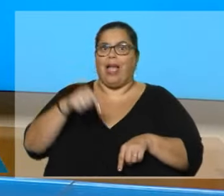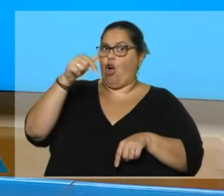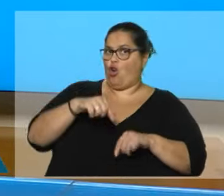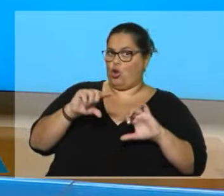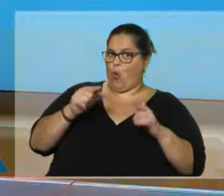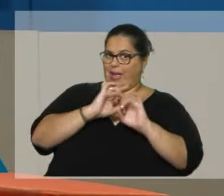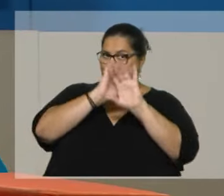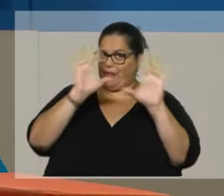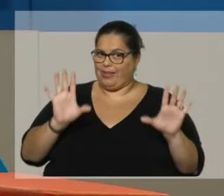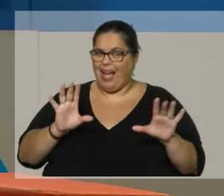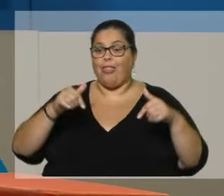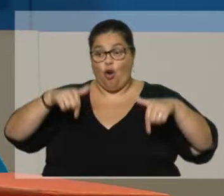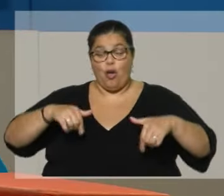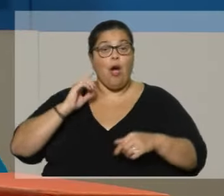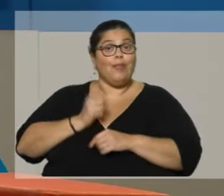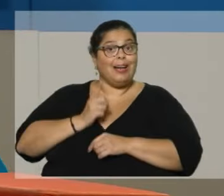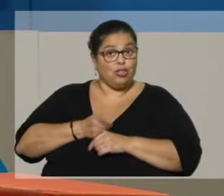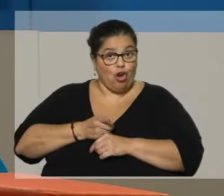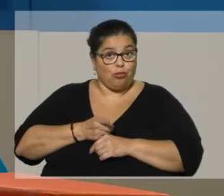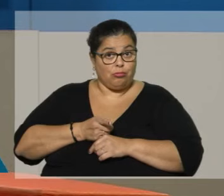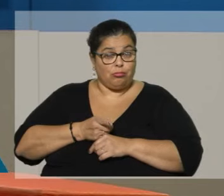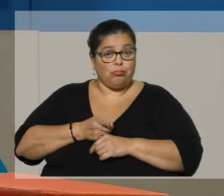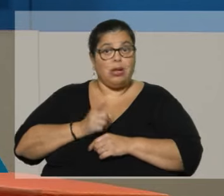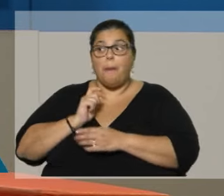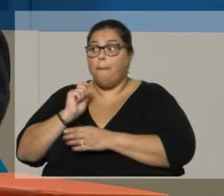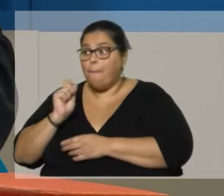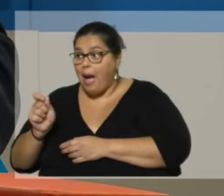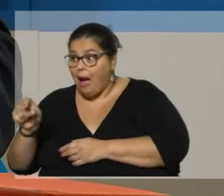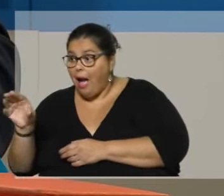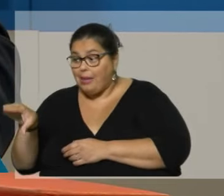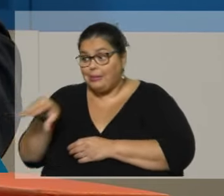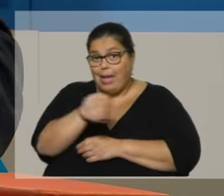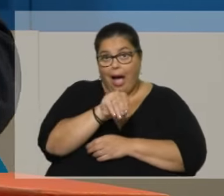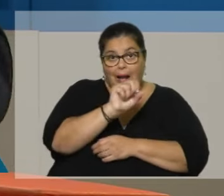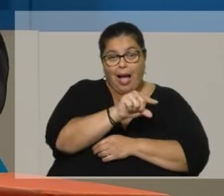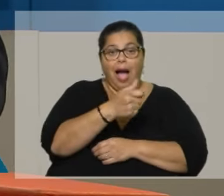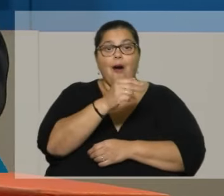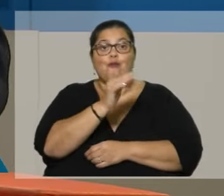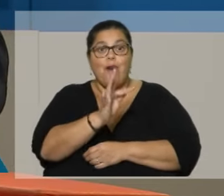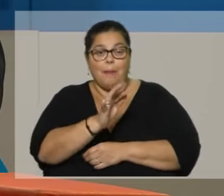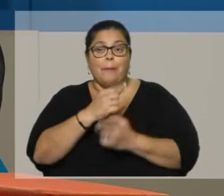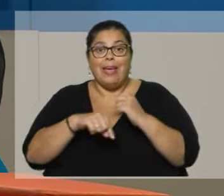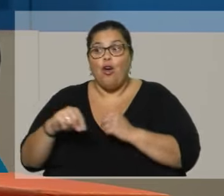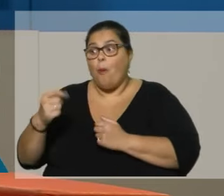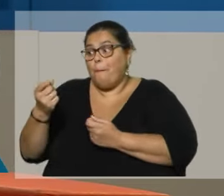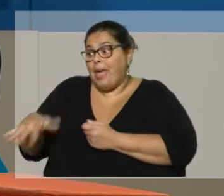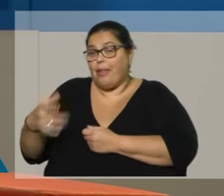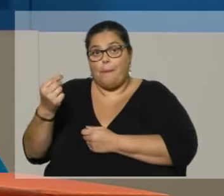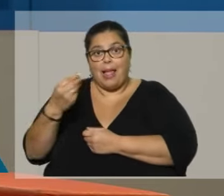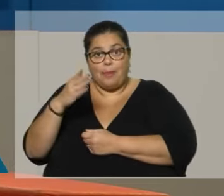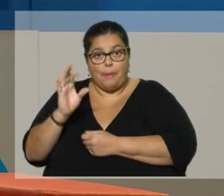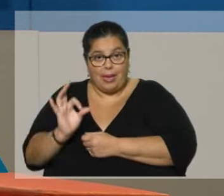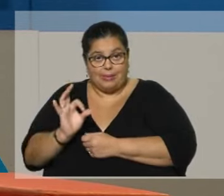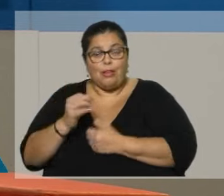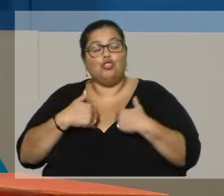Hoy no tenemos esa libertad. Estamos obligados y aparte nos lo paga el Estado desfinanciando al BPS. Nosotros proponemos que el ciudadano tenga la libertad primero